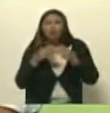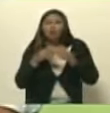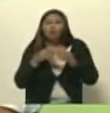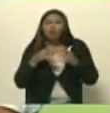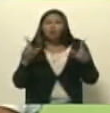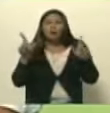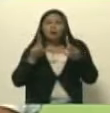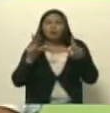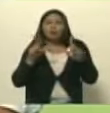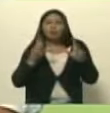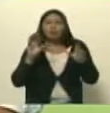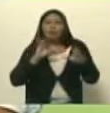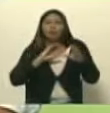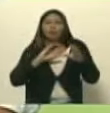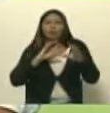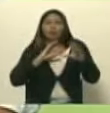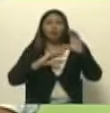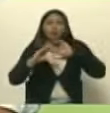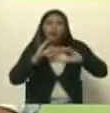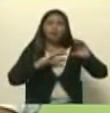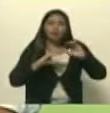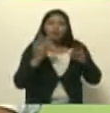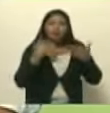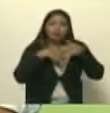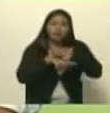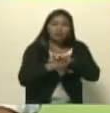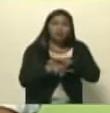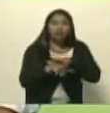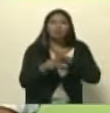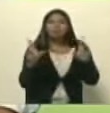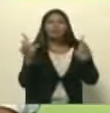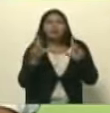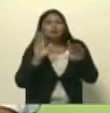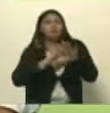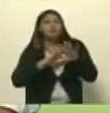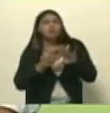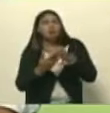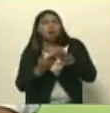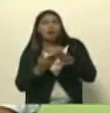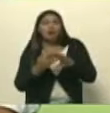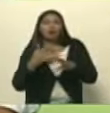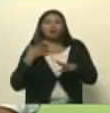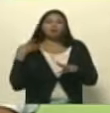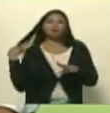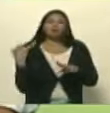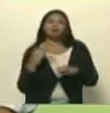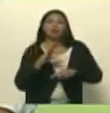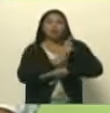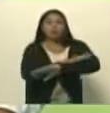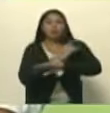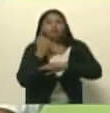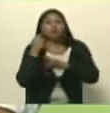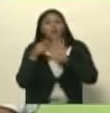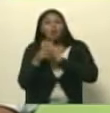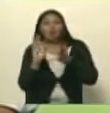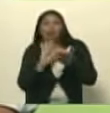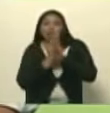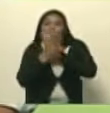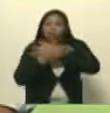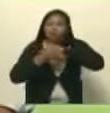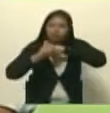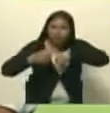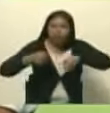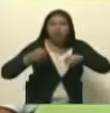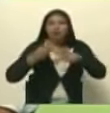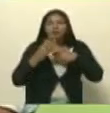comunicación televisivo de integración porque la derecha hace la comunicación de la destrucción de